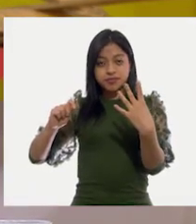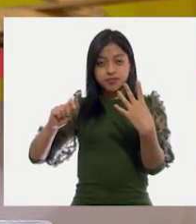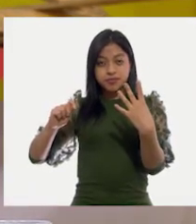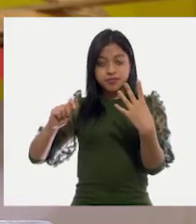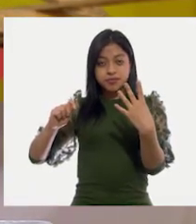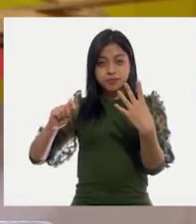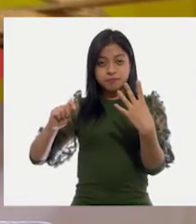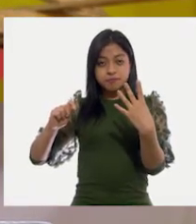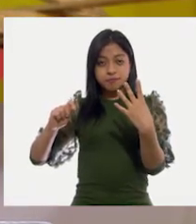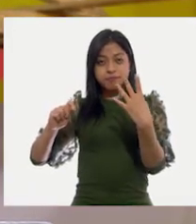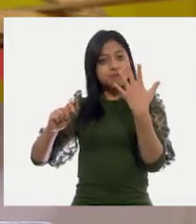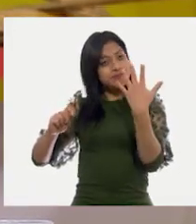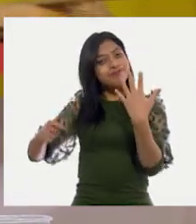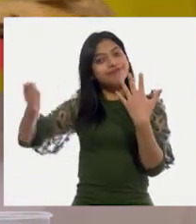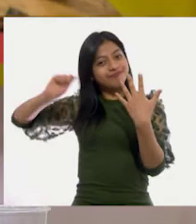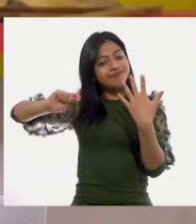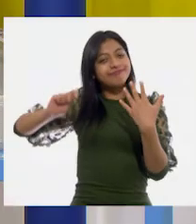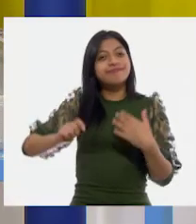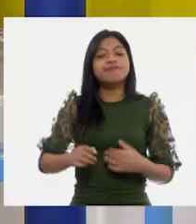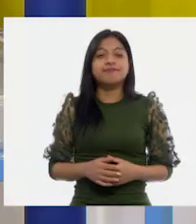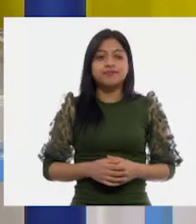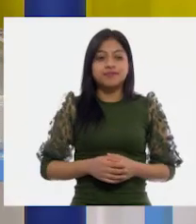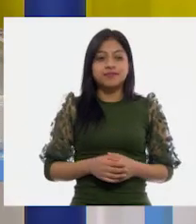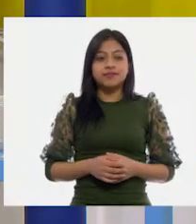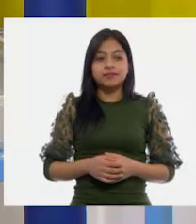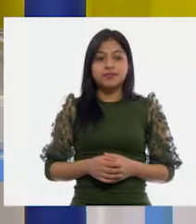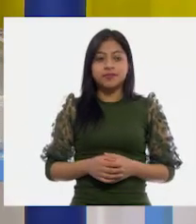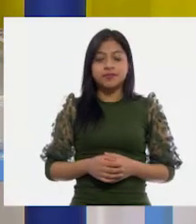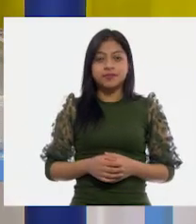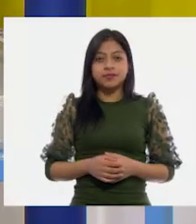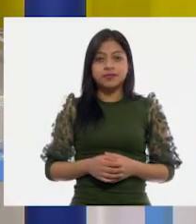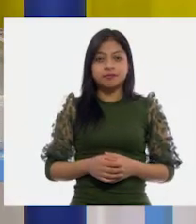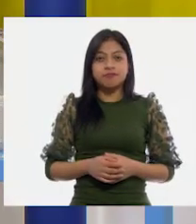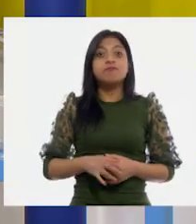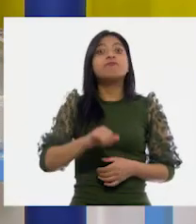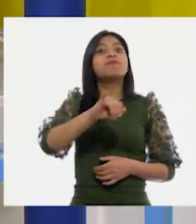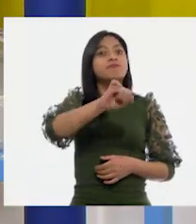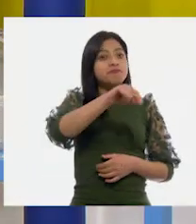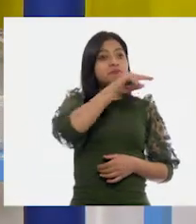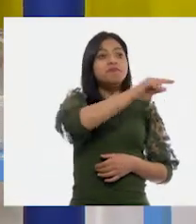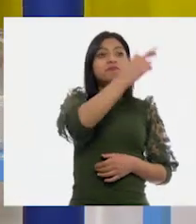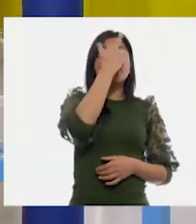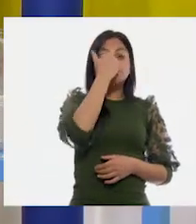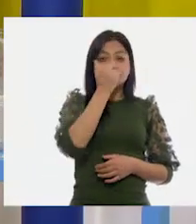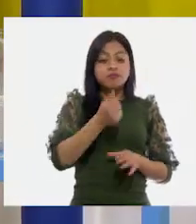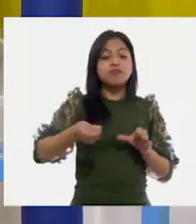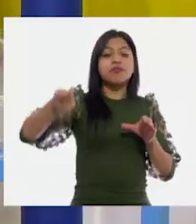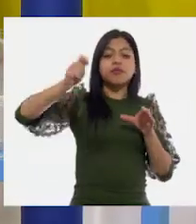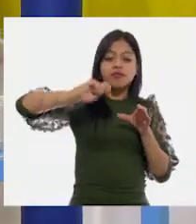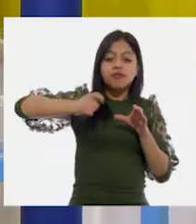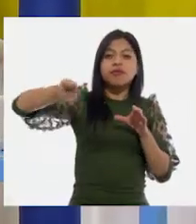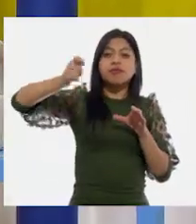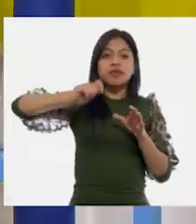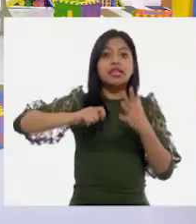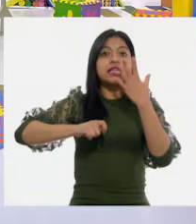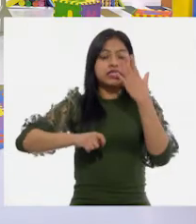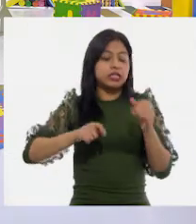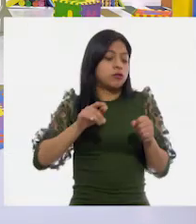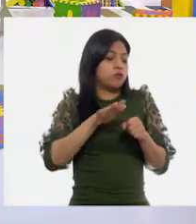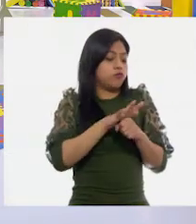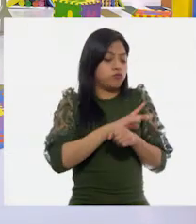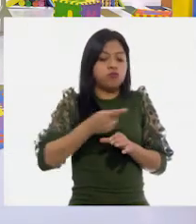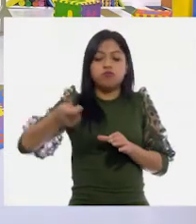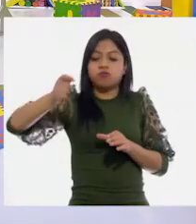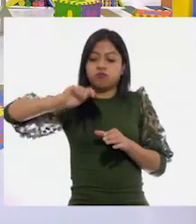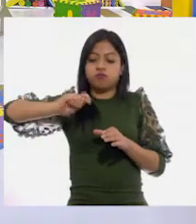Cuatro... Cinco. Cinco. Ay, creo que tenías razón. Cinco cucharadas. Vamos a ver... lo mismo con los otros